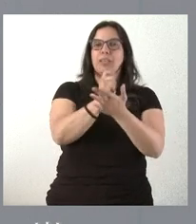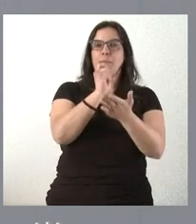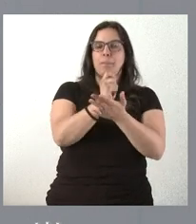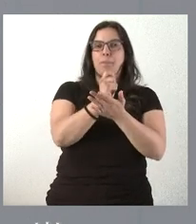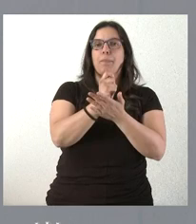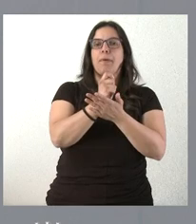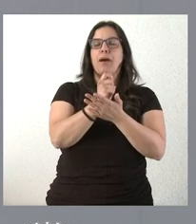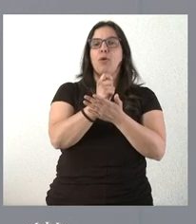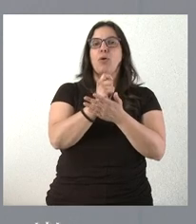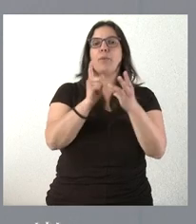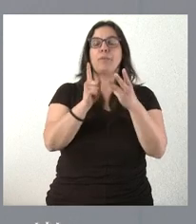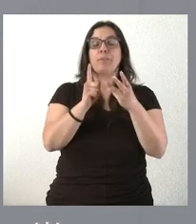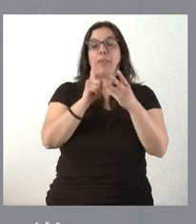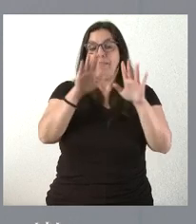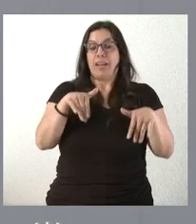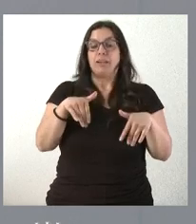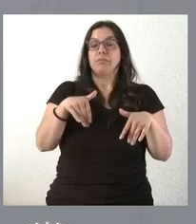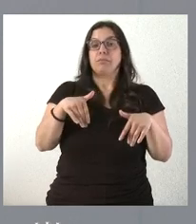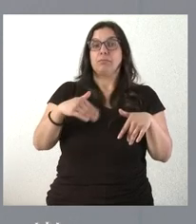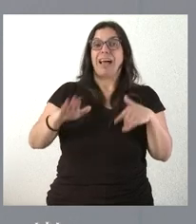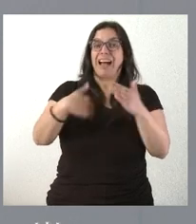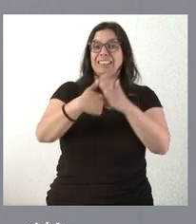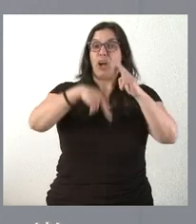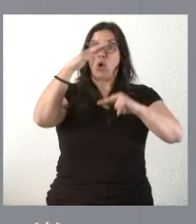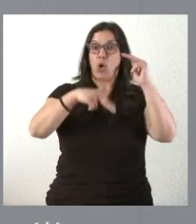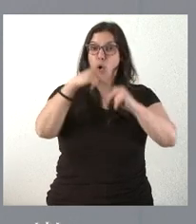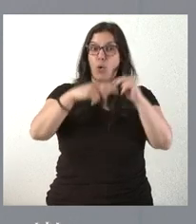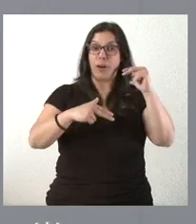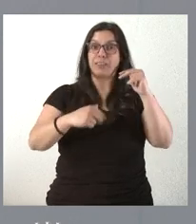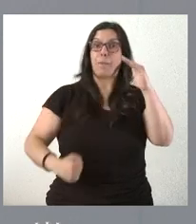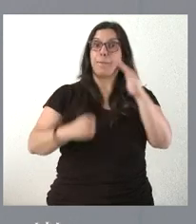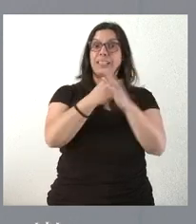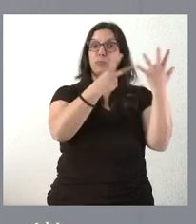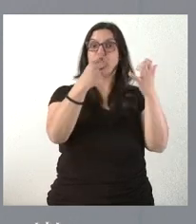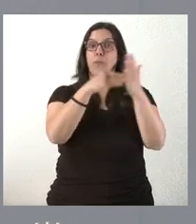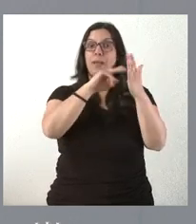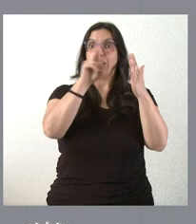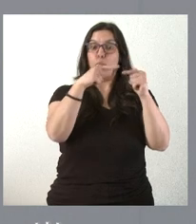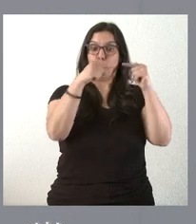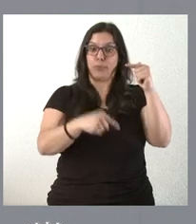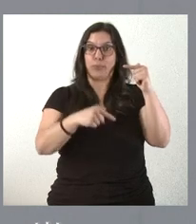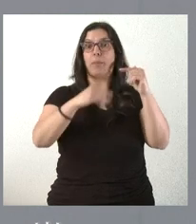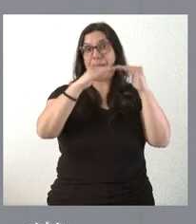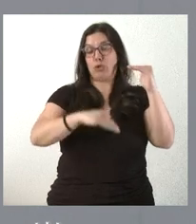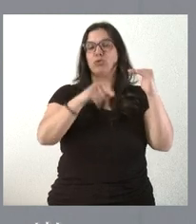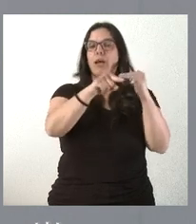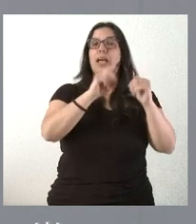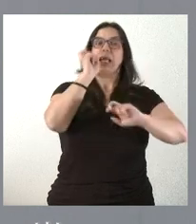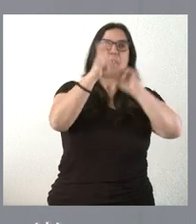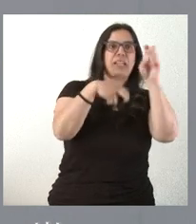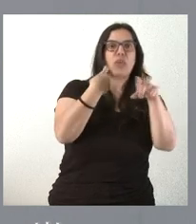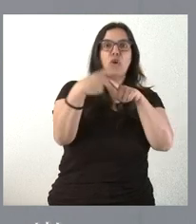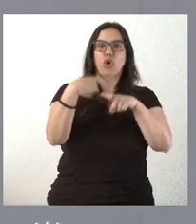indemnizaciones, de tal forma que, incluso en el caso de obras, hasta los 700.000 euros en procedimientos de rehabilitación podrán ser